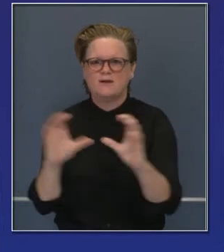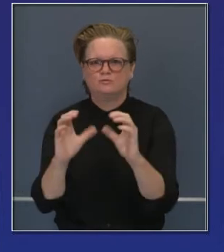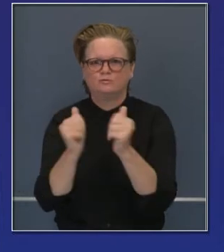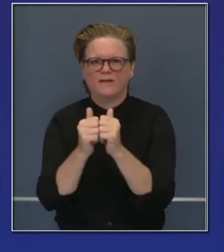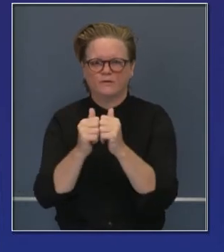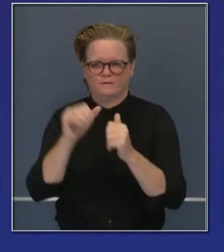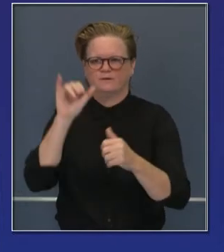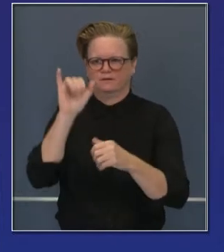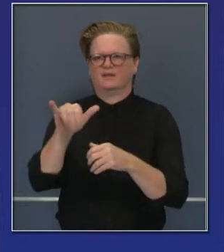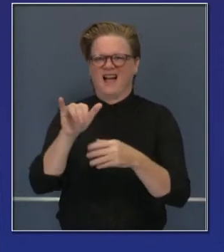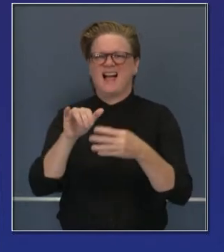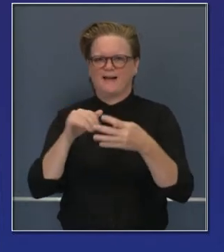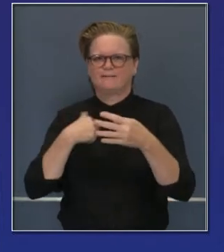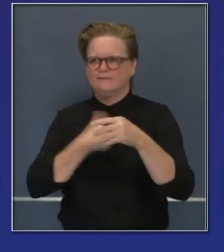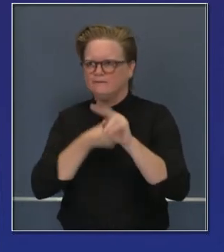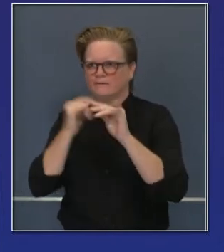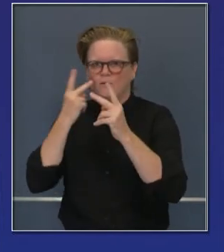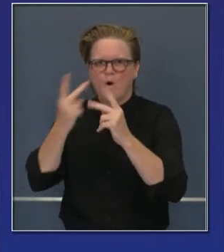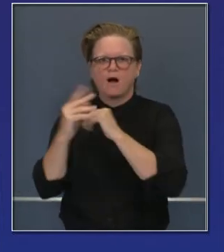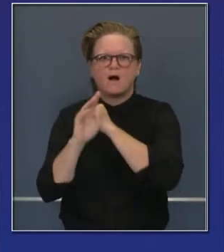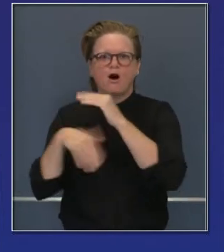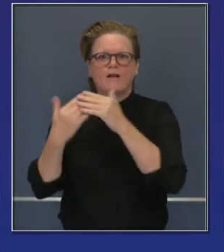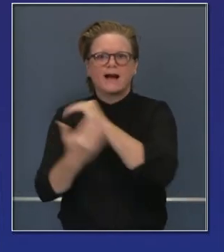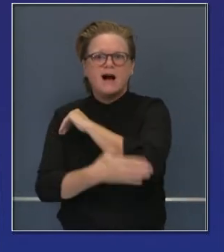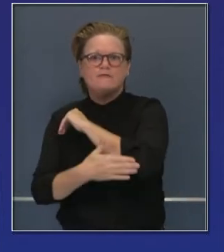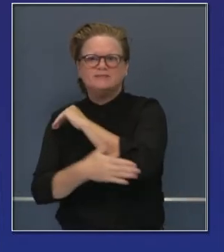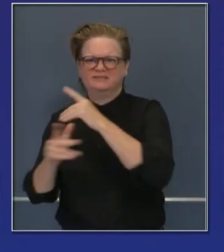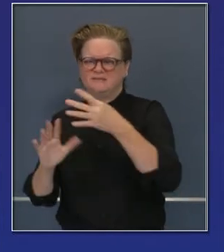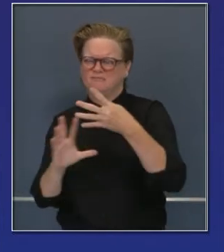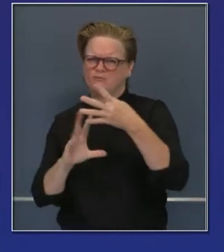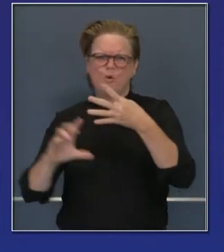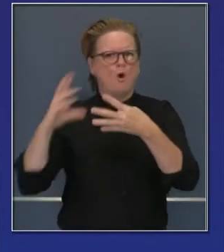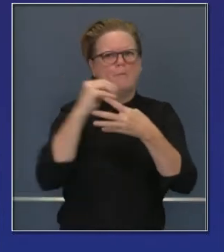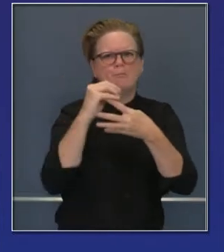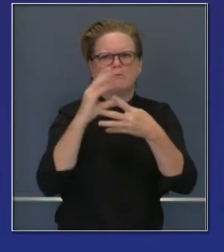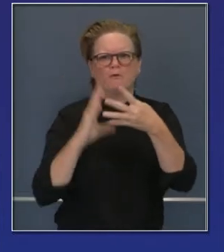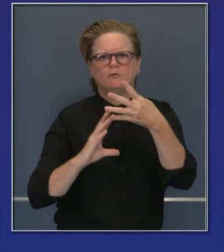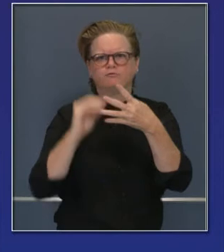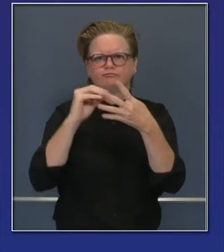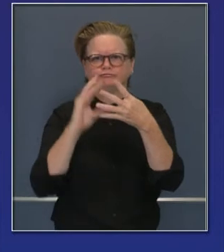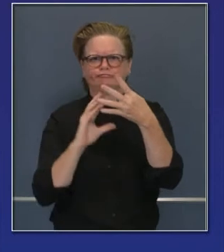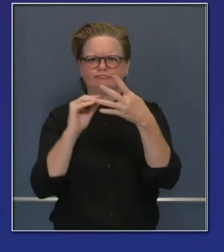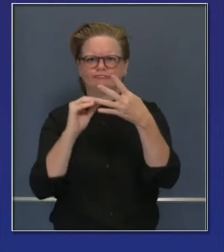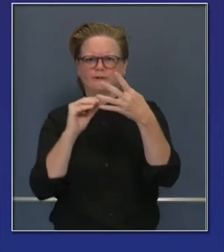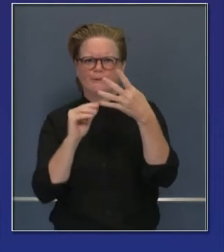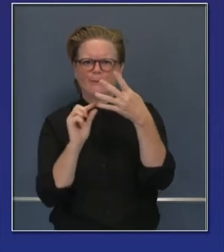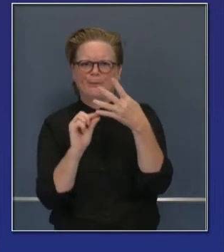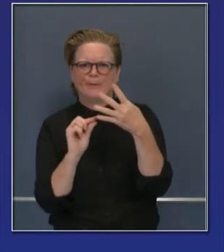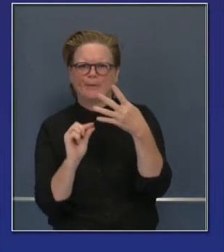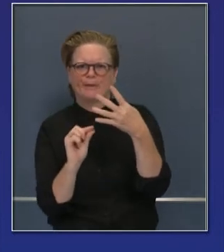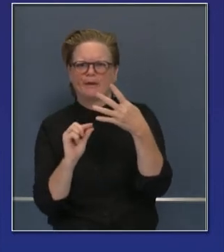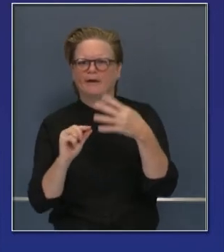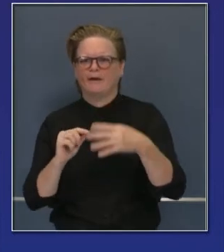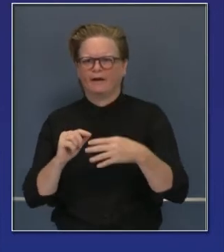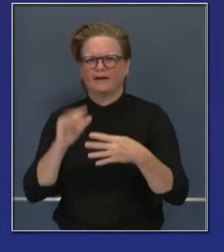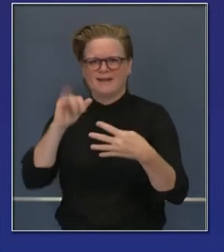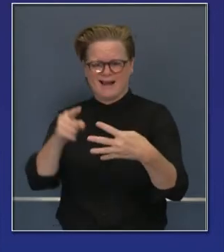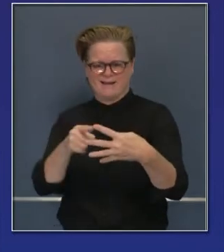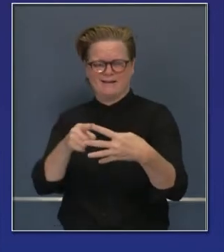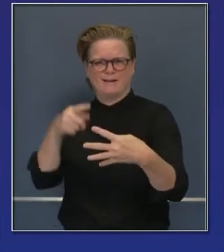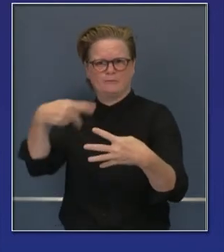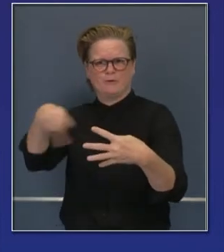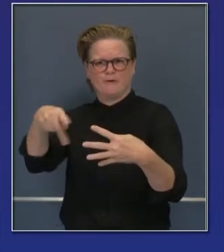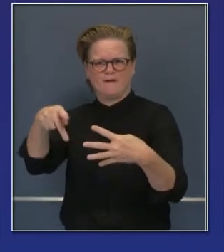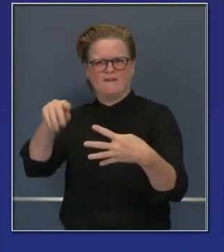siendo mayormente restringidas. Tenemos cuatro niveles. El morado es el más restrictivo. Les recuerdo.